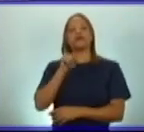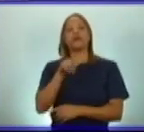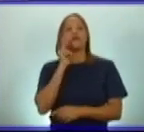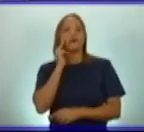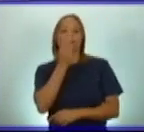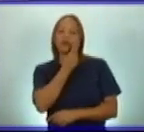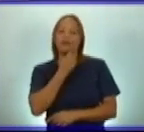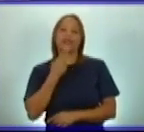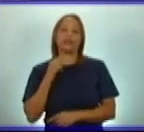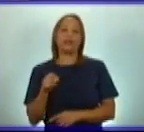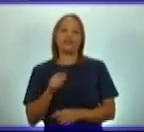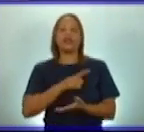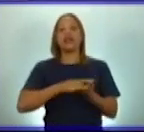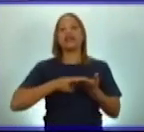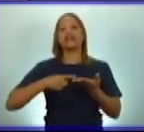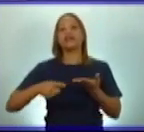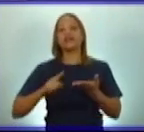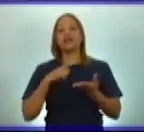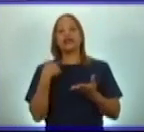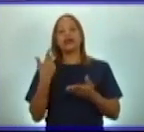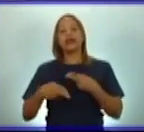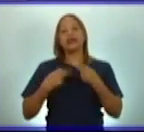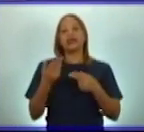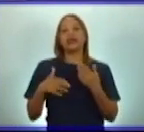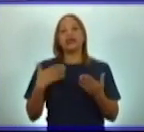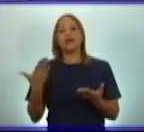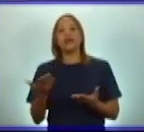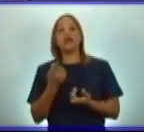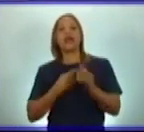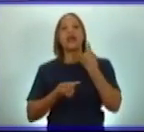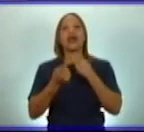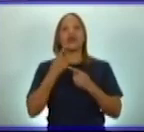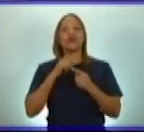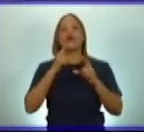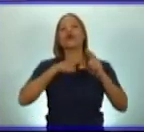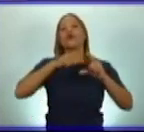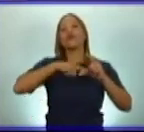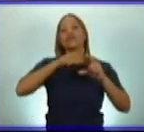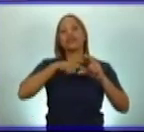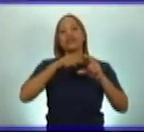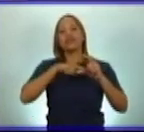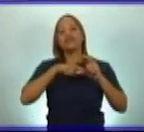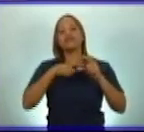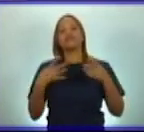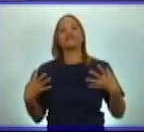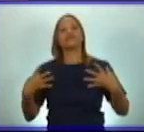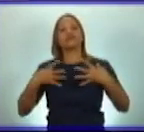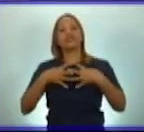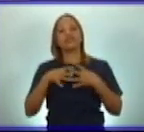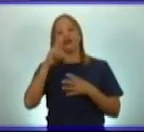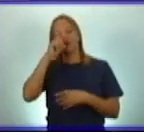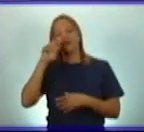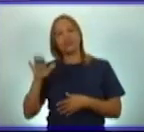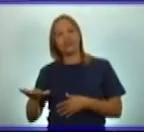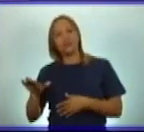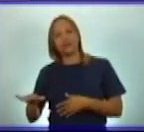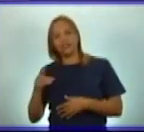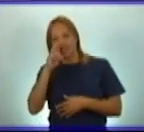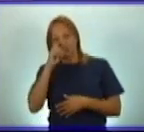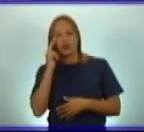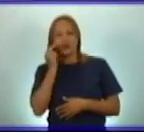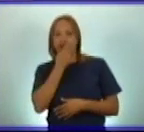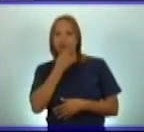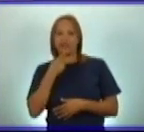Esta semana trataremos algunos contenidos relacionados con su niñez y juventud.